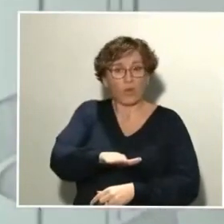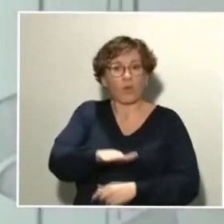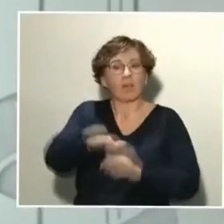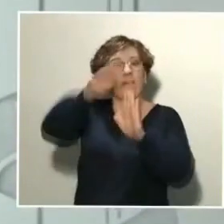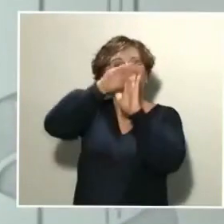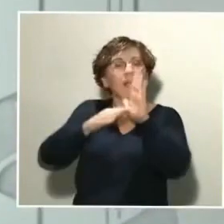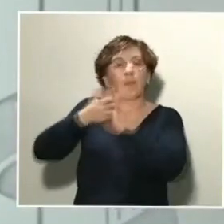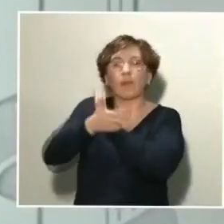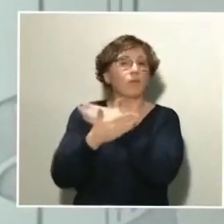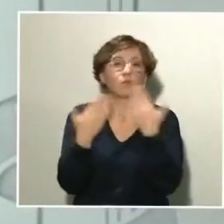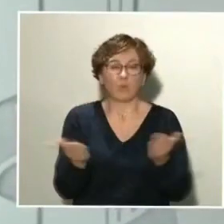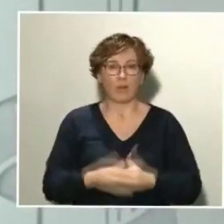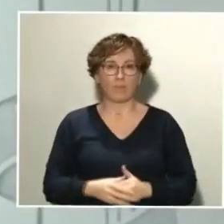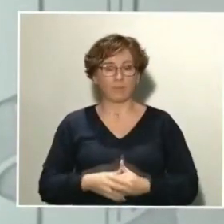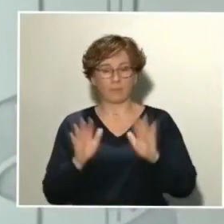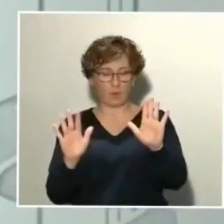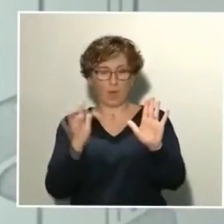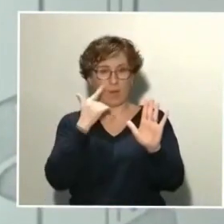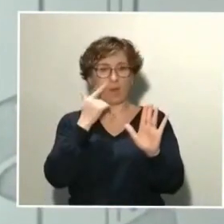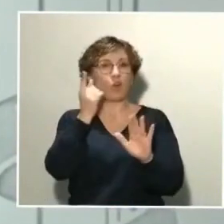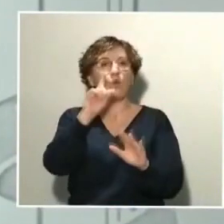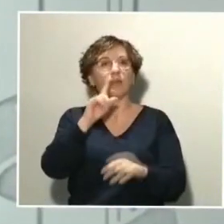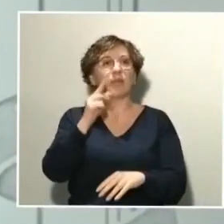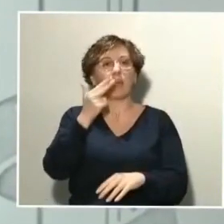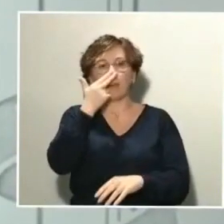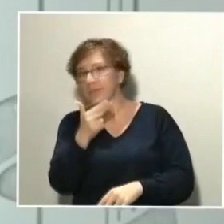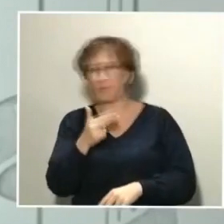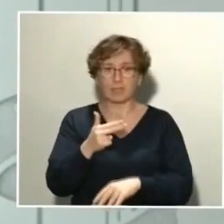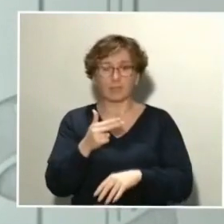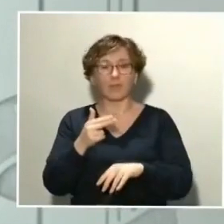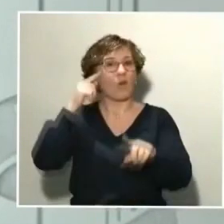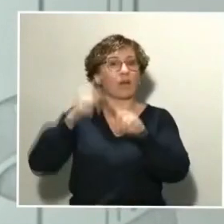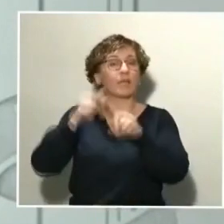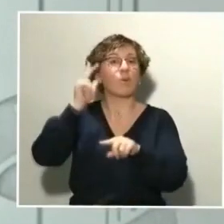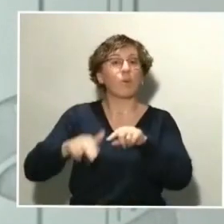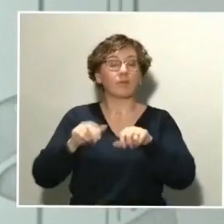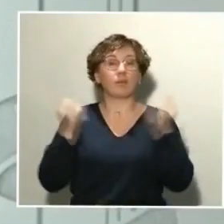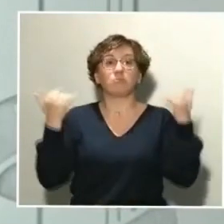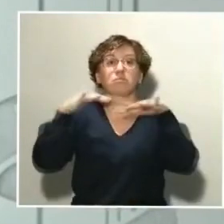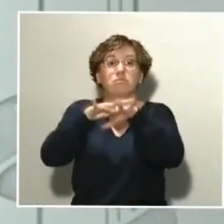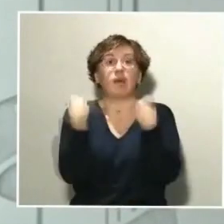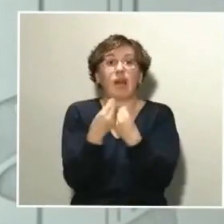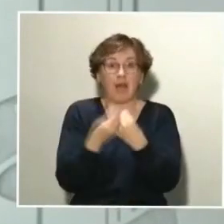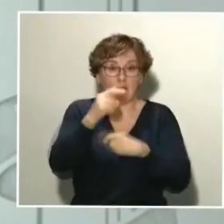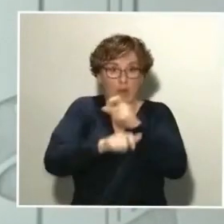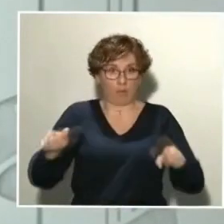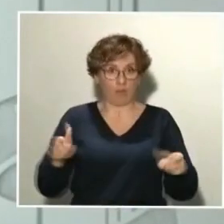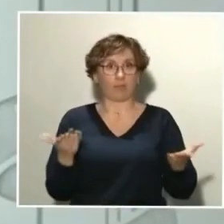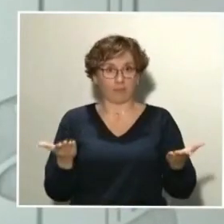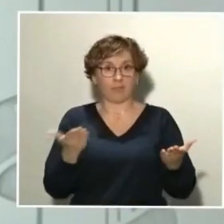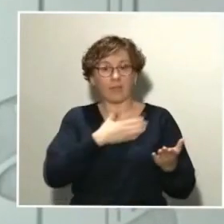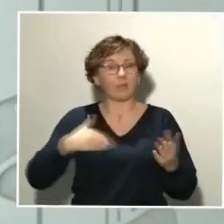No es una cuestión de verlas, es una cuestión de evitar los aglomeramientos. Lo que tratamos de evitar es que nos suceda